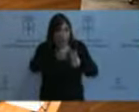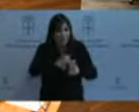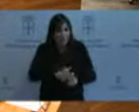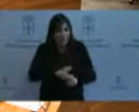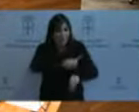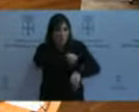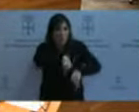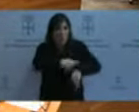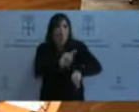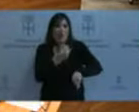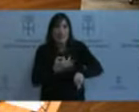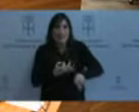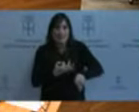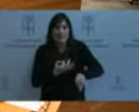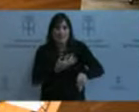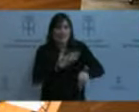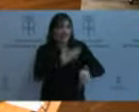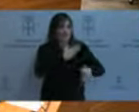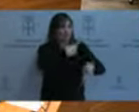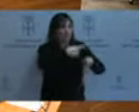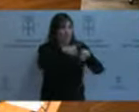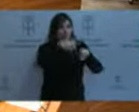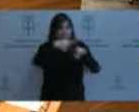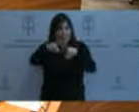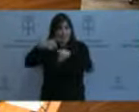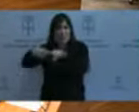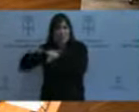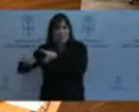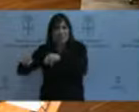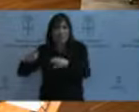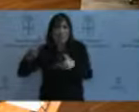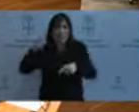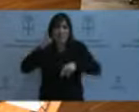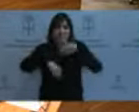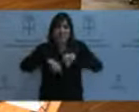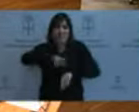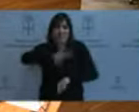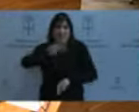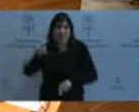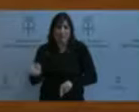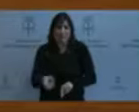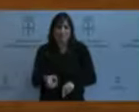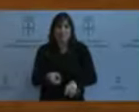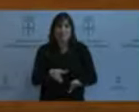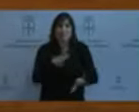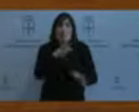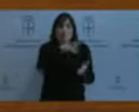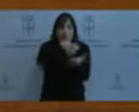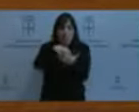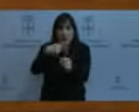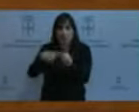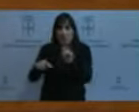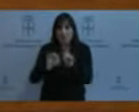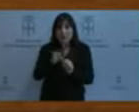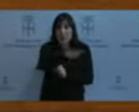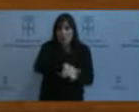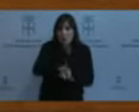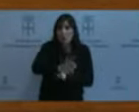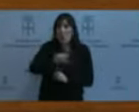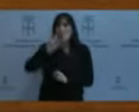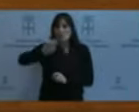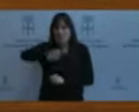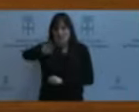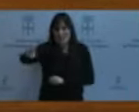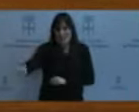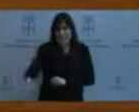enorme variabilidad entre centros, entre zonas y entre profesores. Ahí hay muchos profesores. Que se lo digan. Que